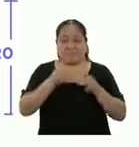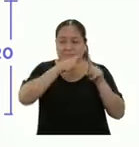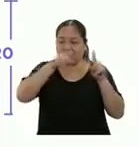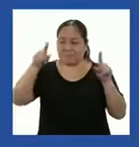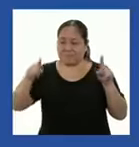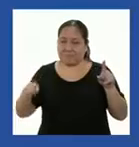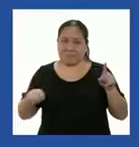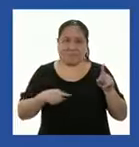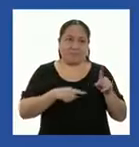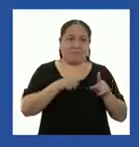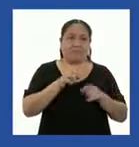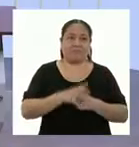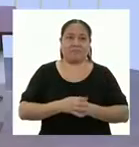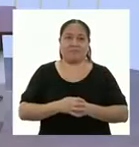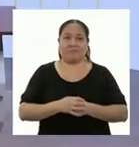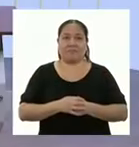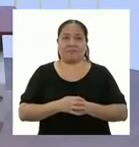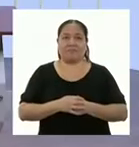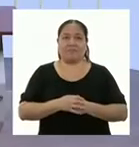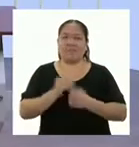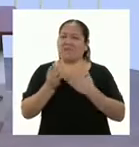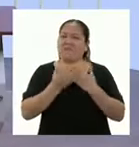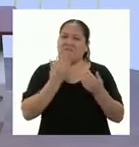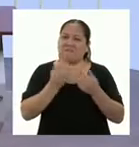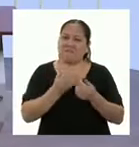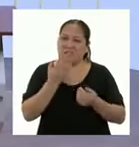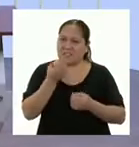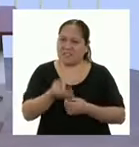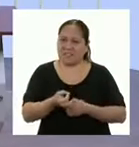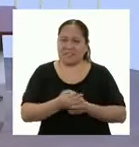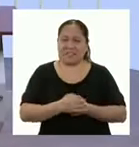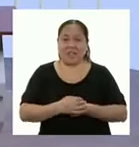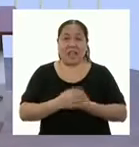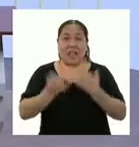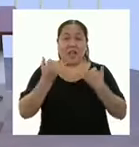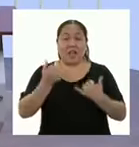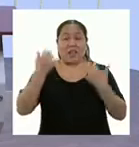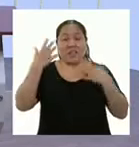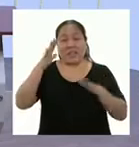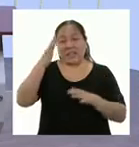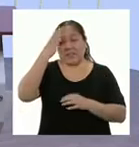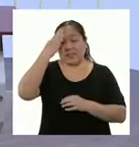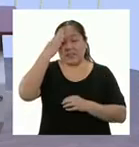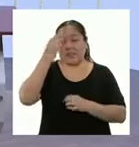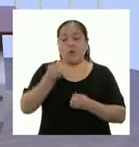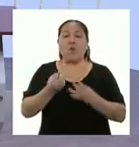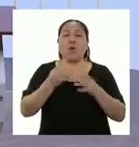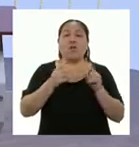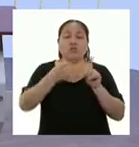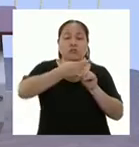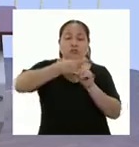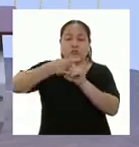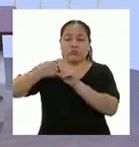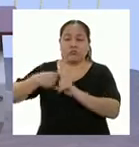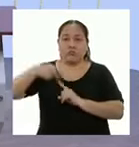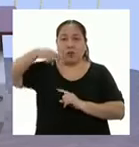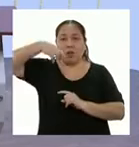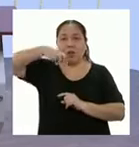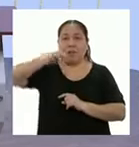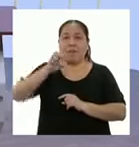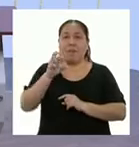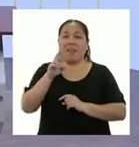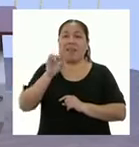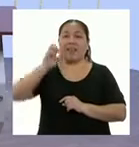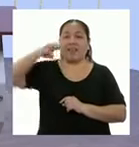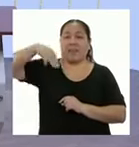toda la información. ¡Qué sencillo fue hacerlo, ¿no? Ahora ya podemos calcular la longitud del contorno del terreno sumando